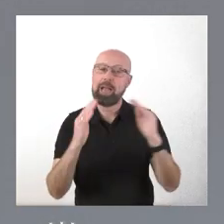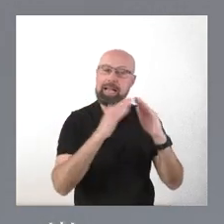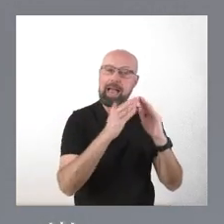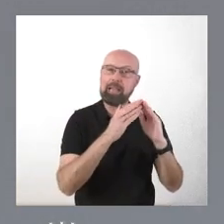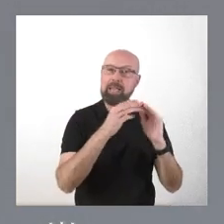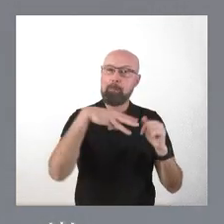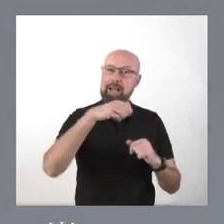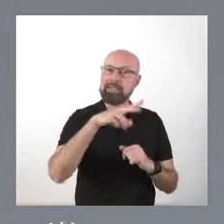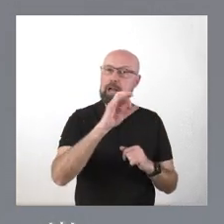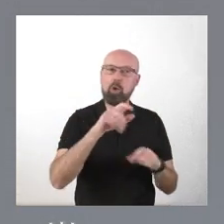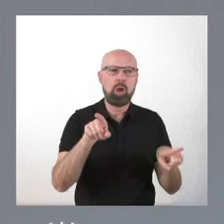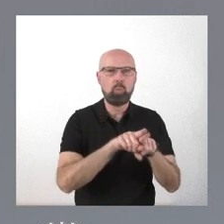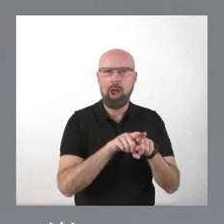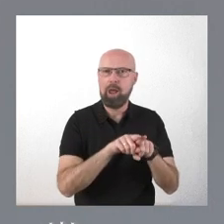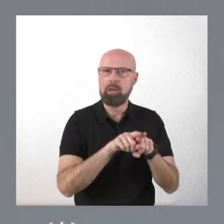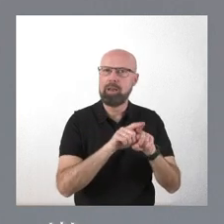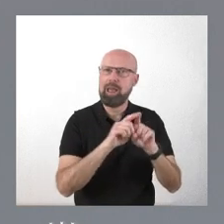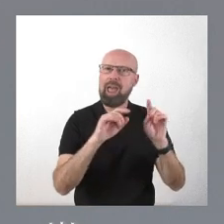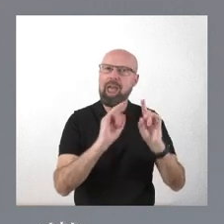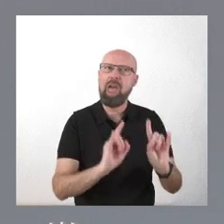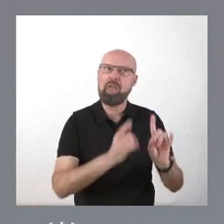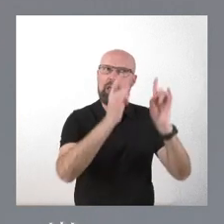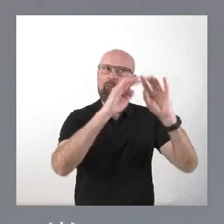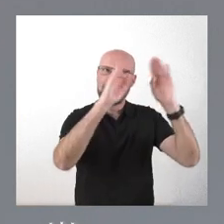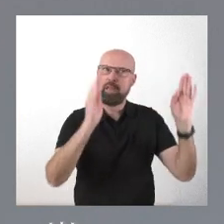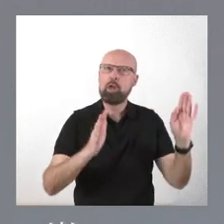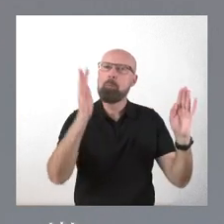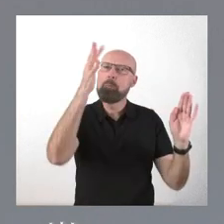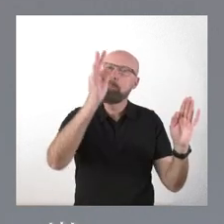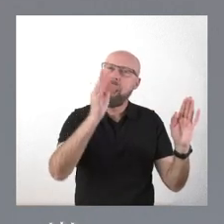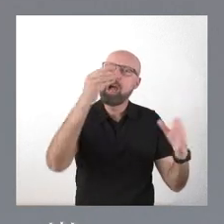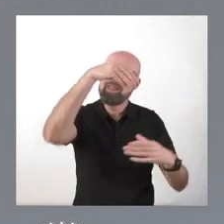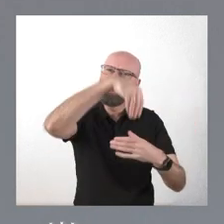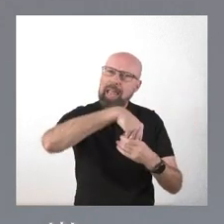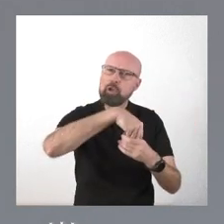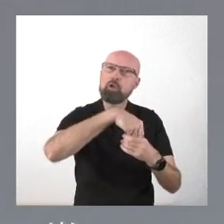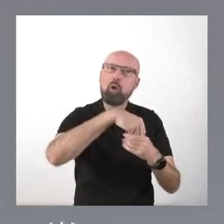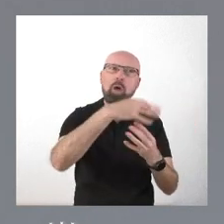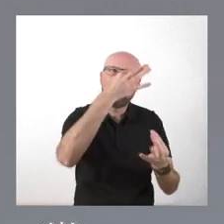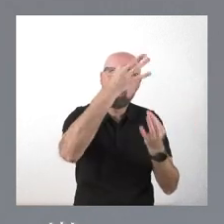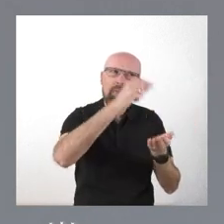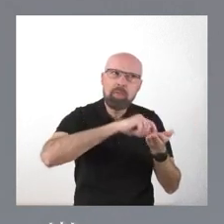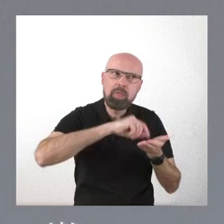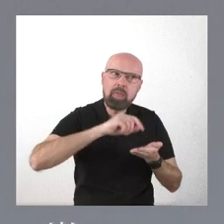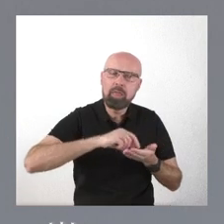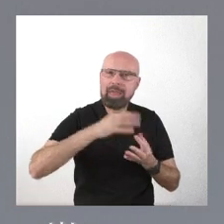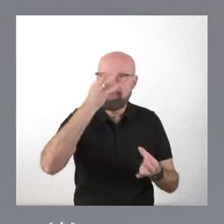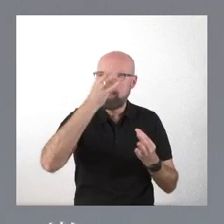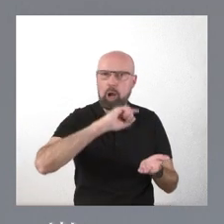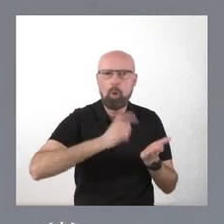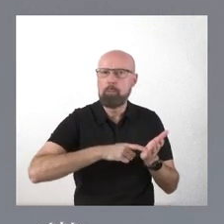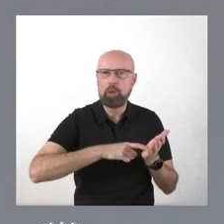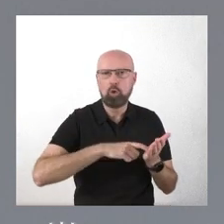todo lo que hay dentro. Esta es la razón de la demora. No hay ninguna otra razón de la demora.